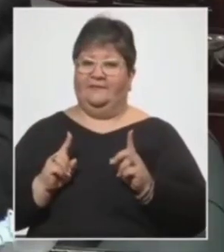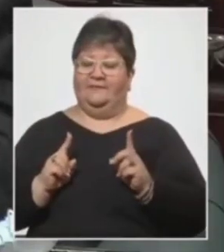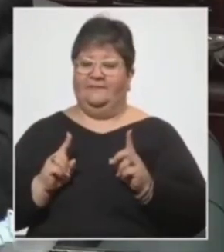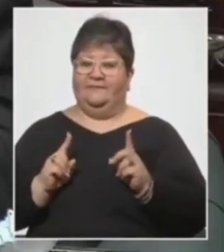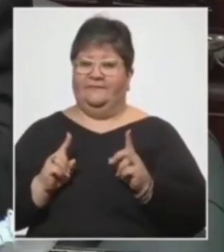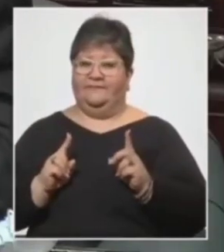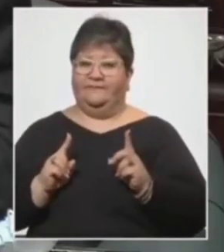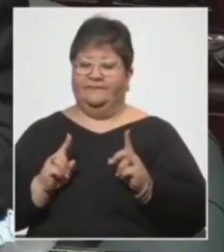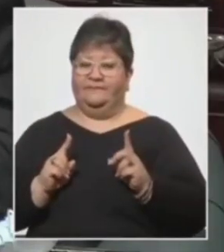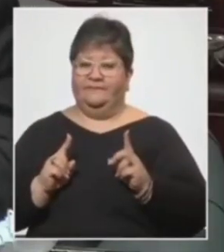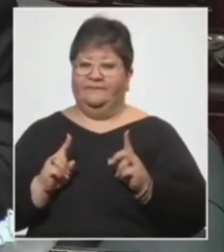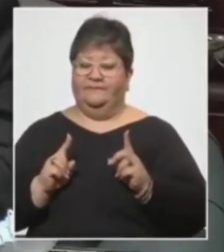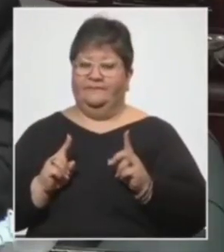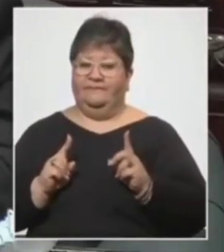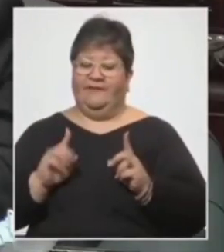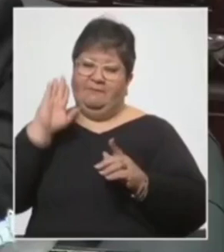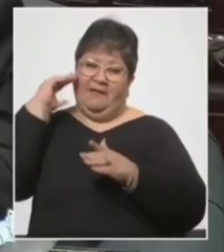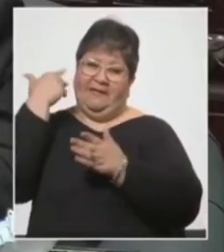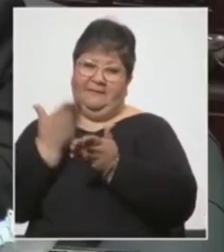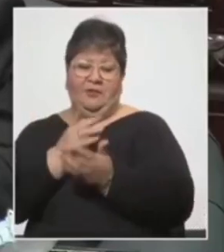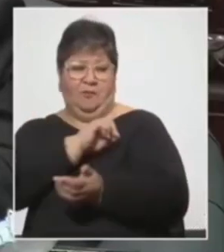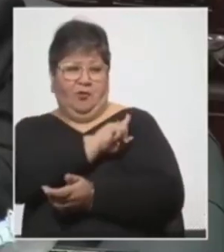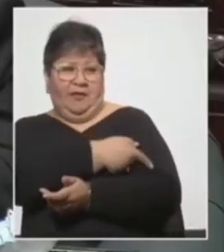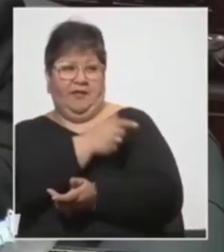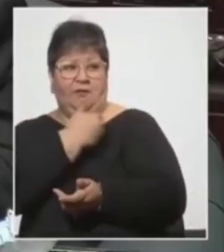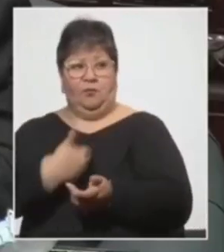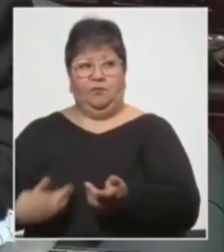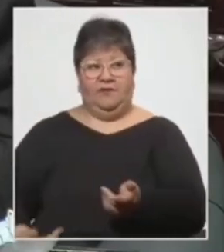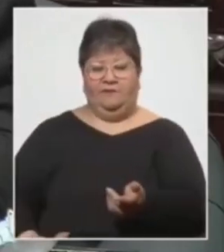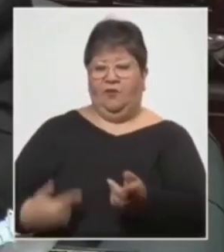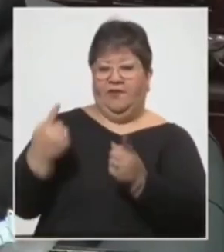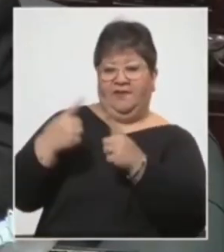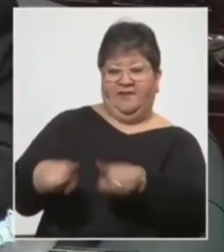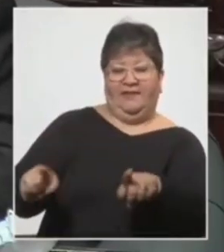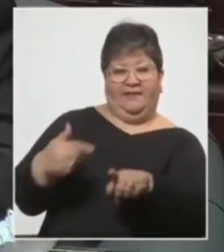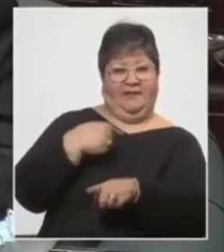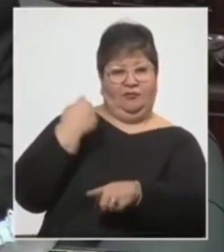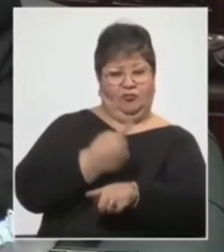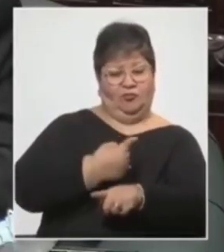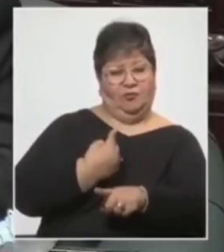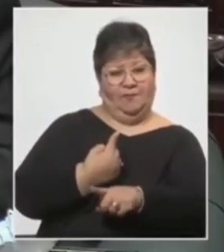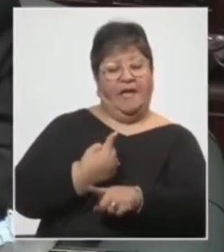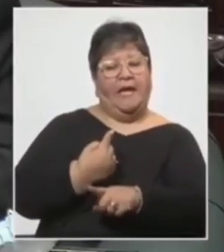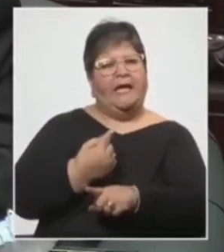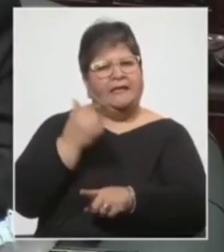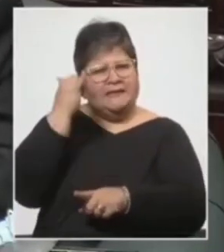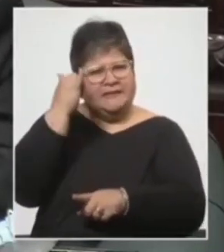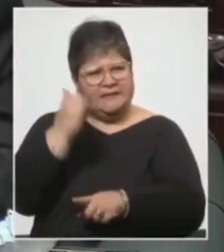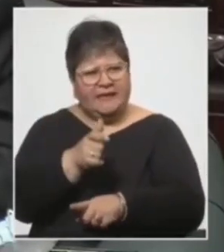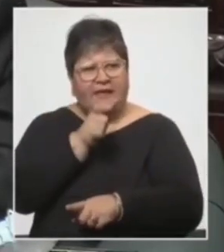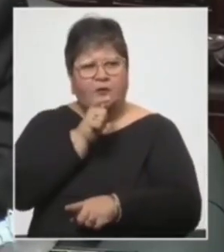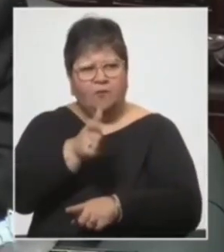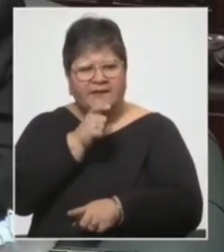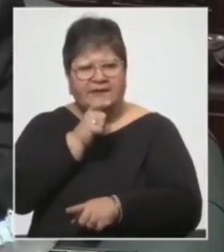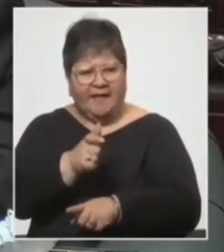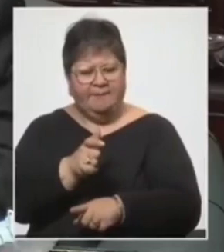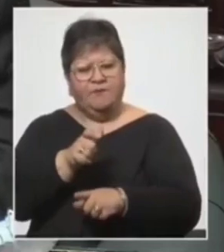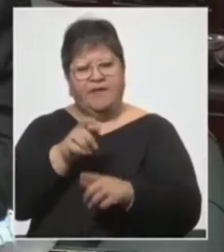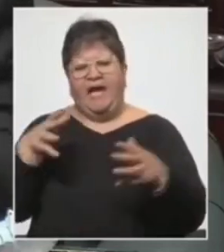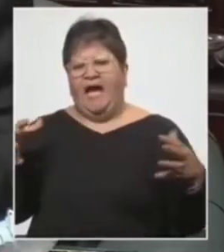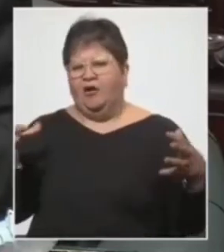distancia del planteamiento del Poder Ejecutivo. Acordamos que hay que evitar aglomeraciones con riesgos sanitarios,